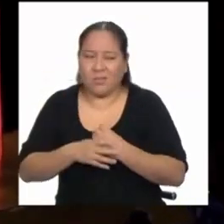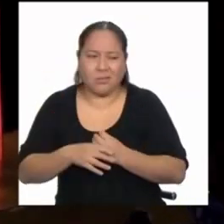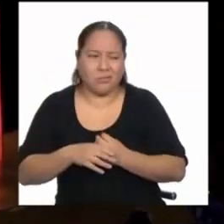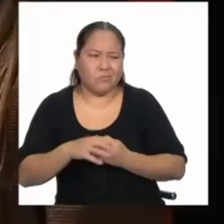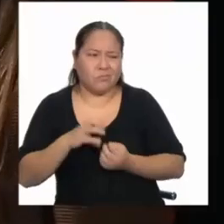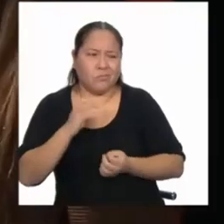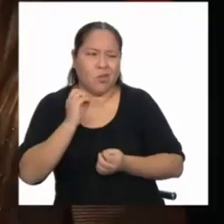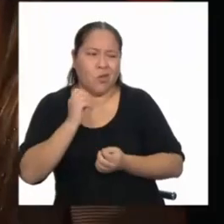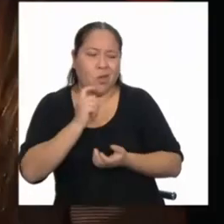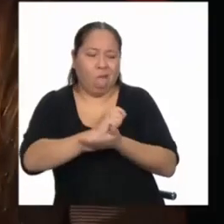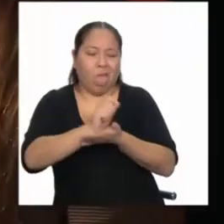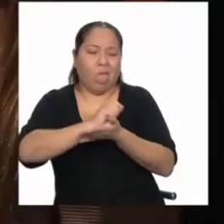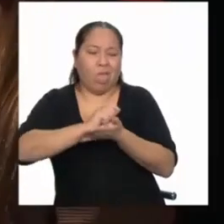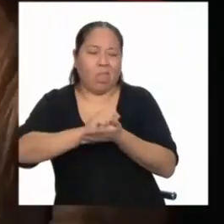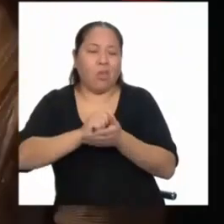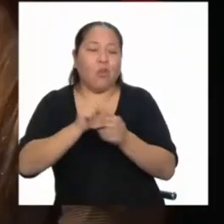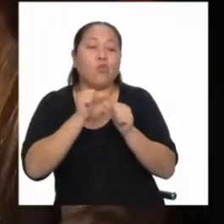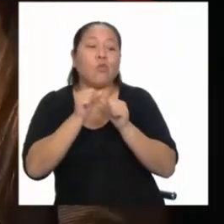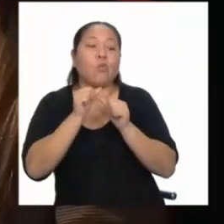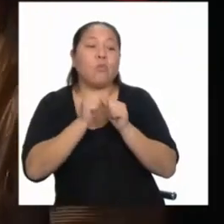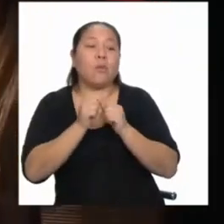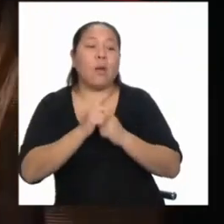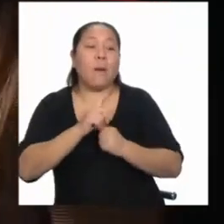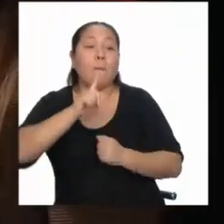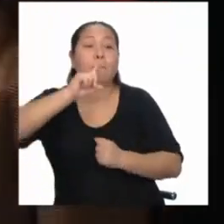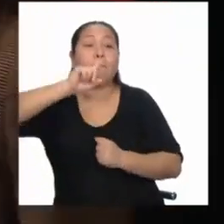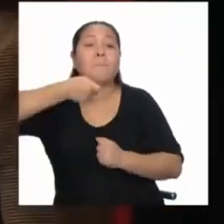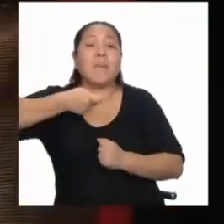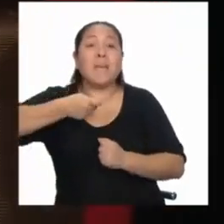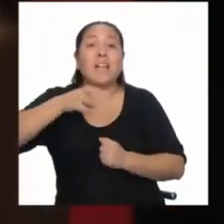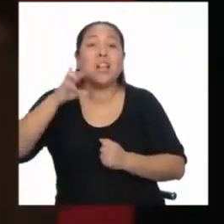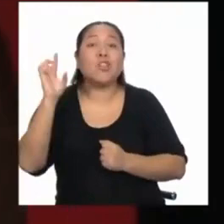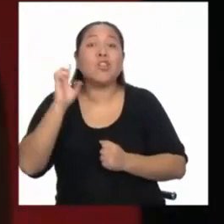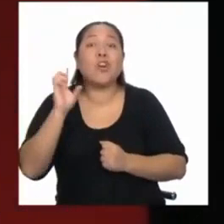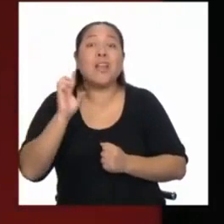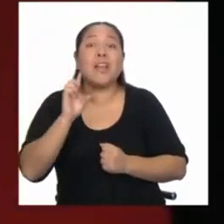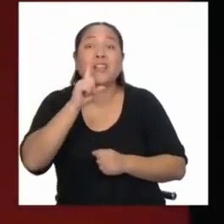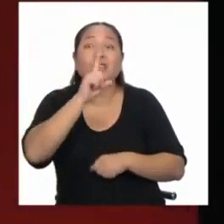pues, te haré la tarifa. Mil dólares la hora.